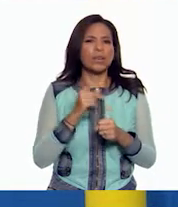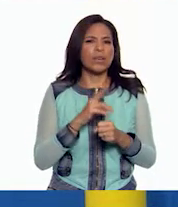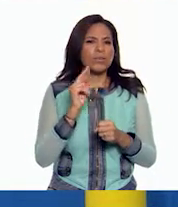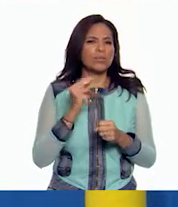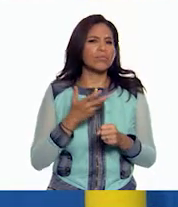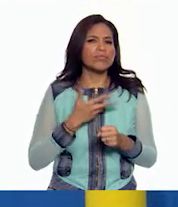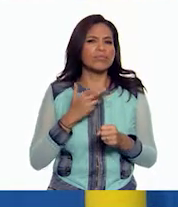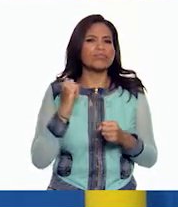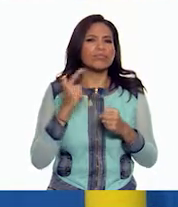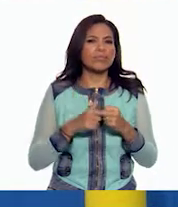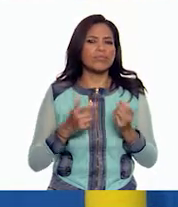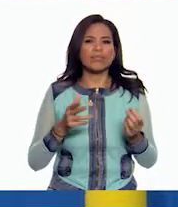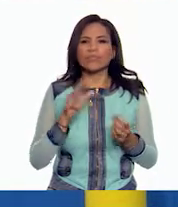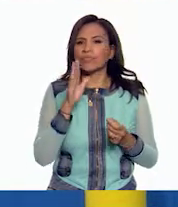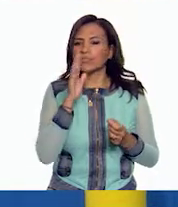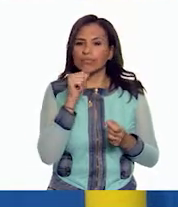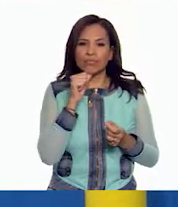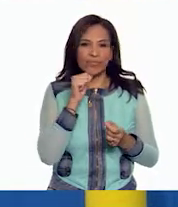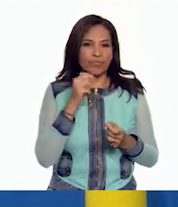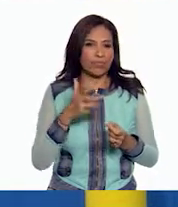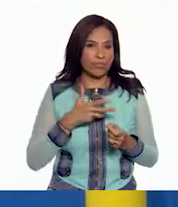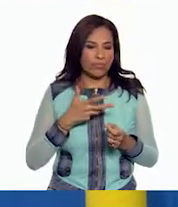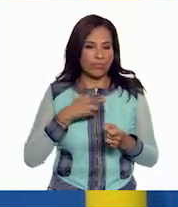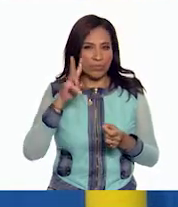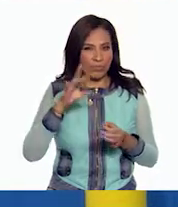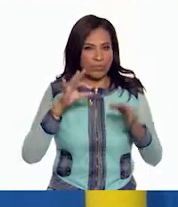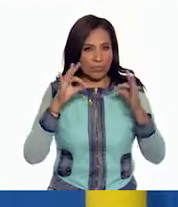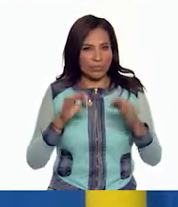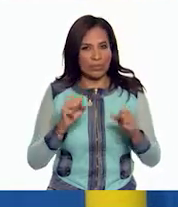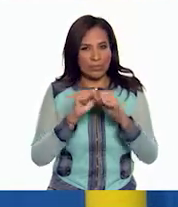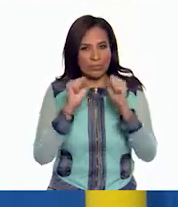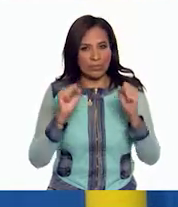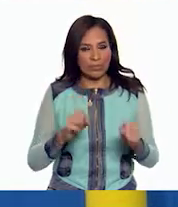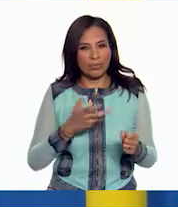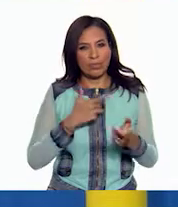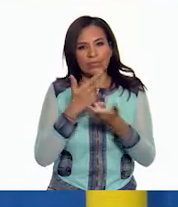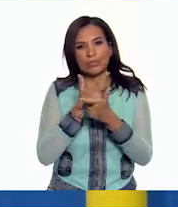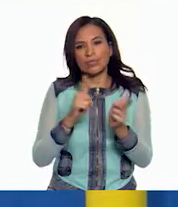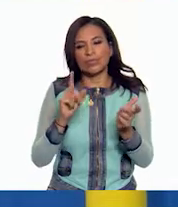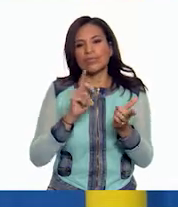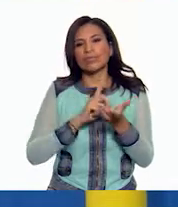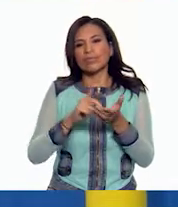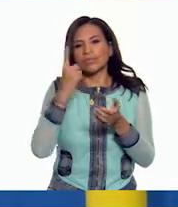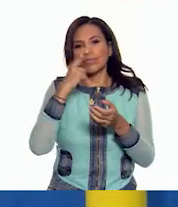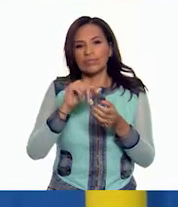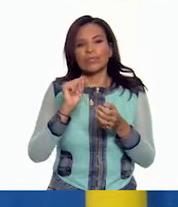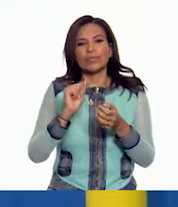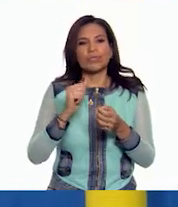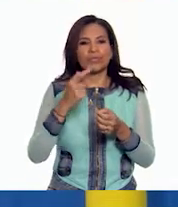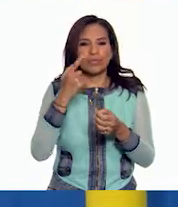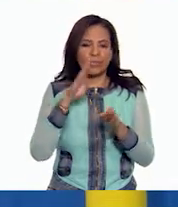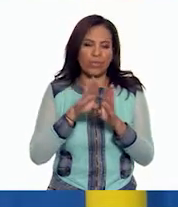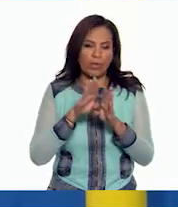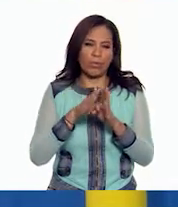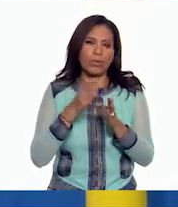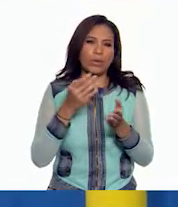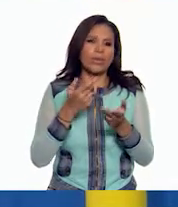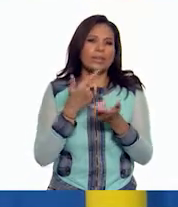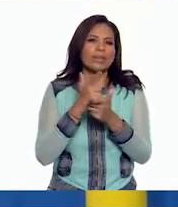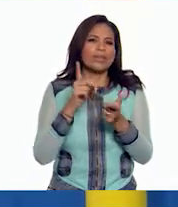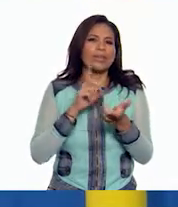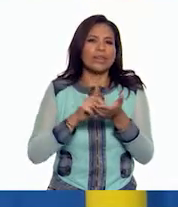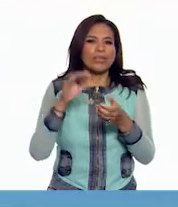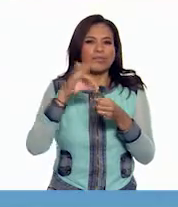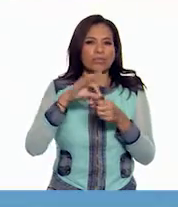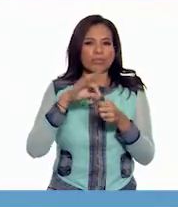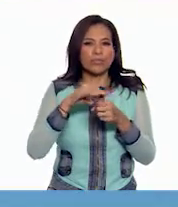tendríamos o más bien no podríamos tener un verdadero sistema democrático si no atendiéramos la diversidad étnica y cultural de